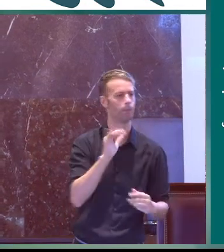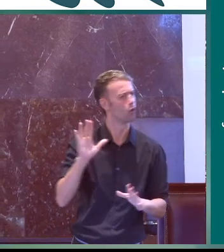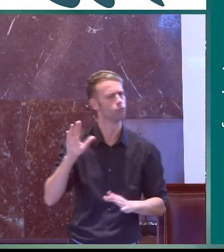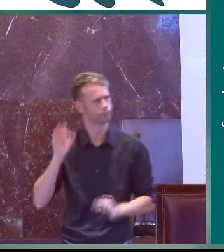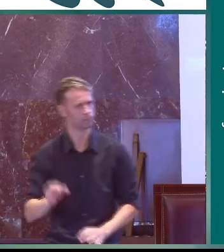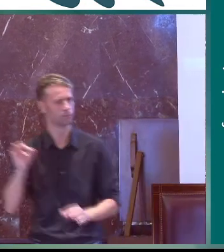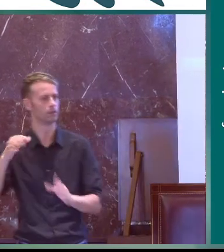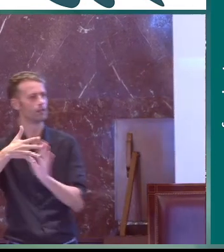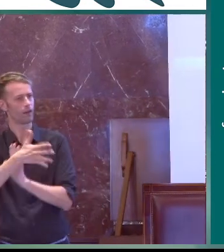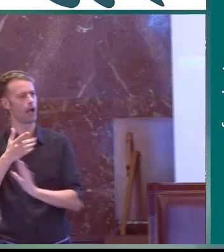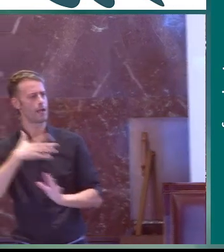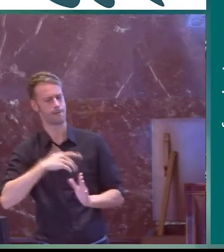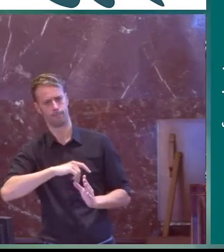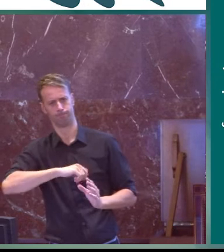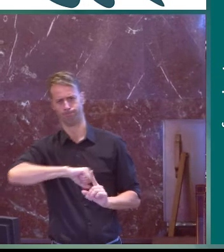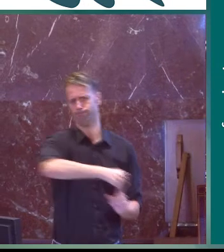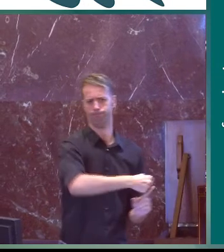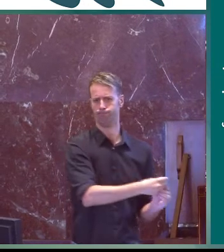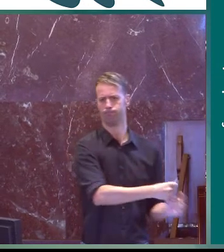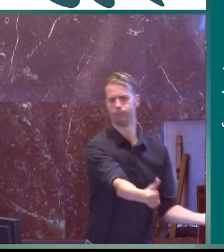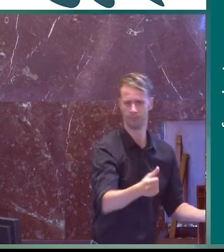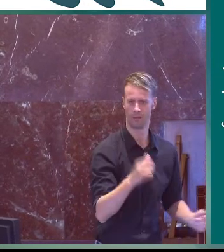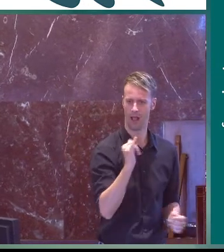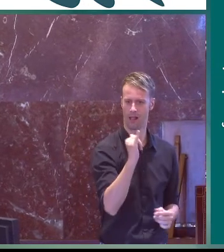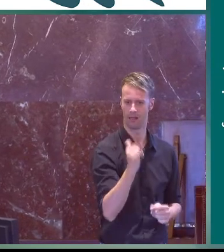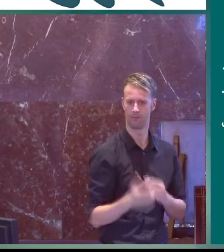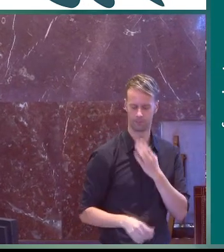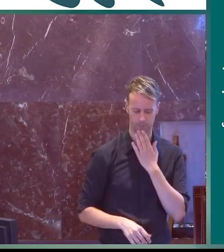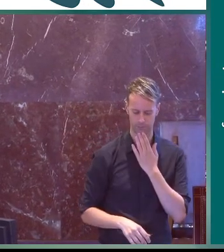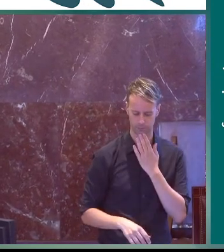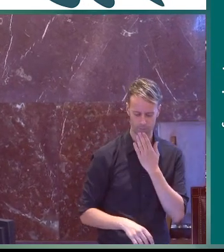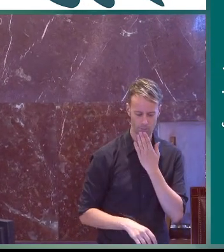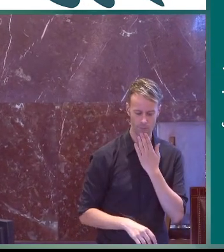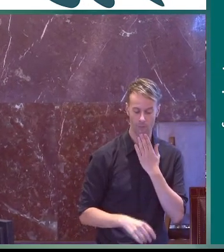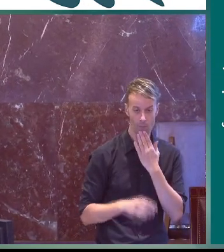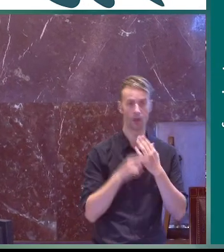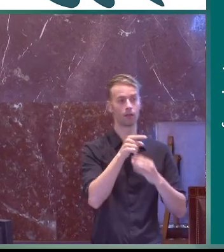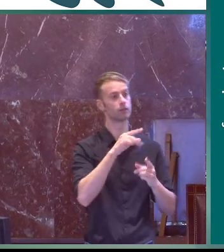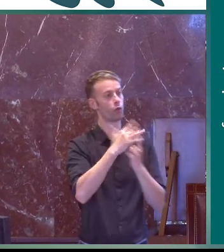objetivo de que esa otra lengua desaparezca porque lo que quiere es eso realmente